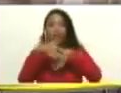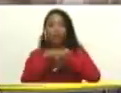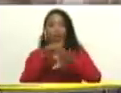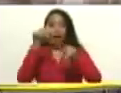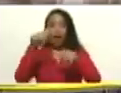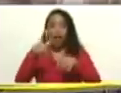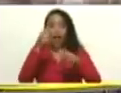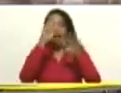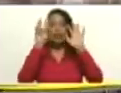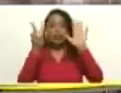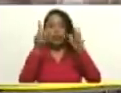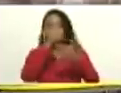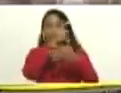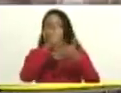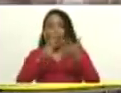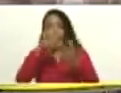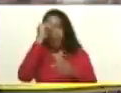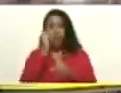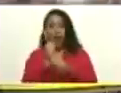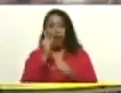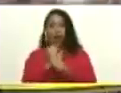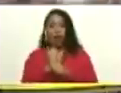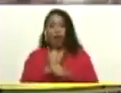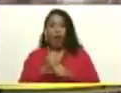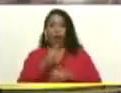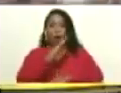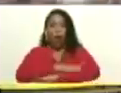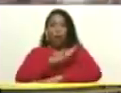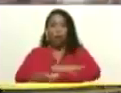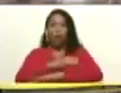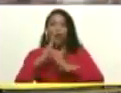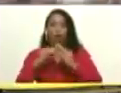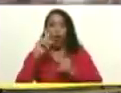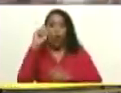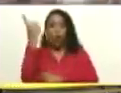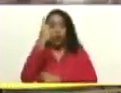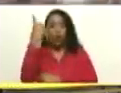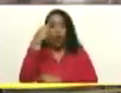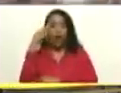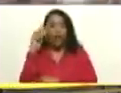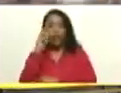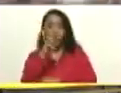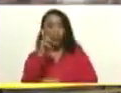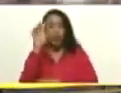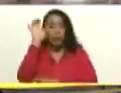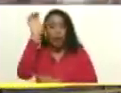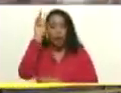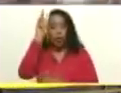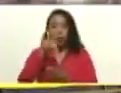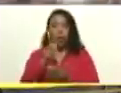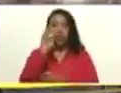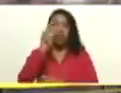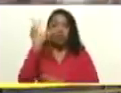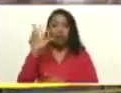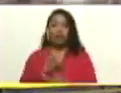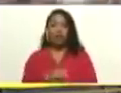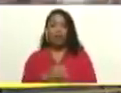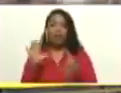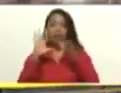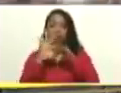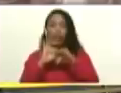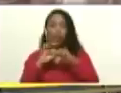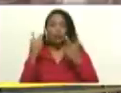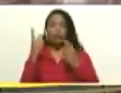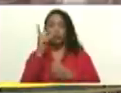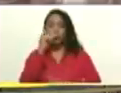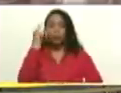líneas y a actuar con una sola visión de país. Visión país 2023, unidos y unidas